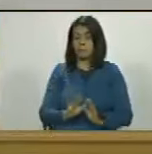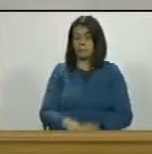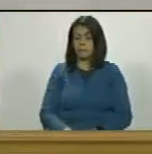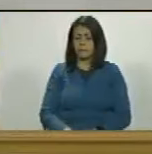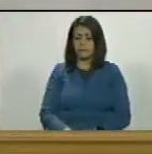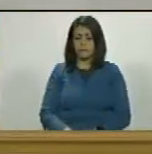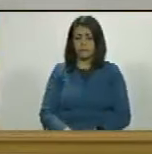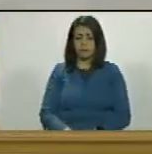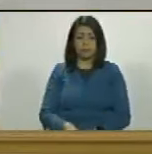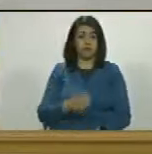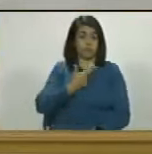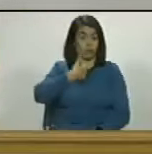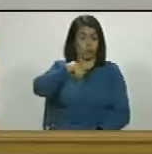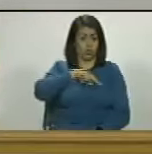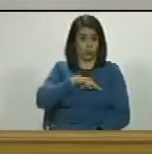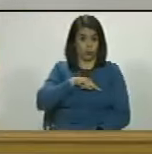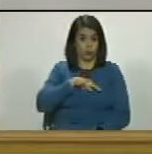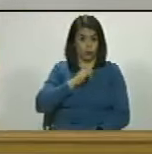o nosotros